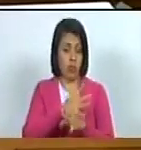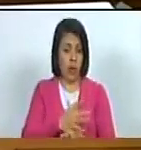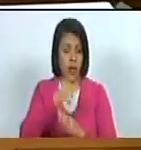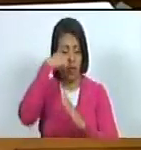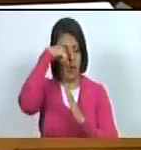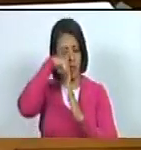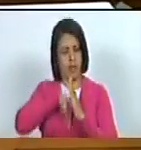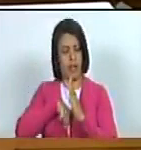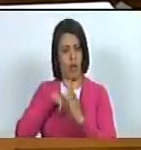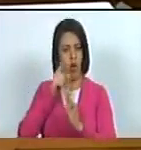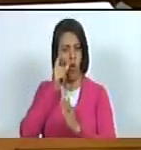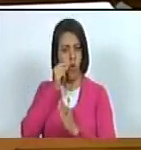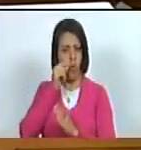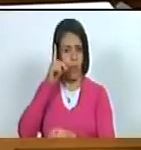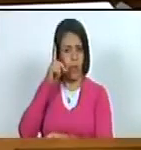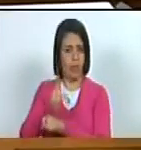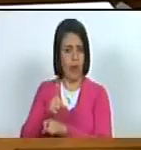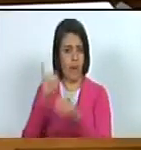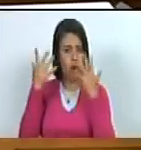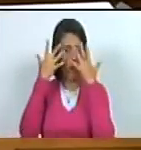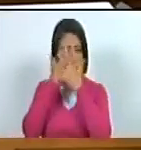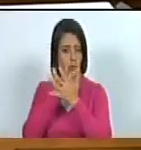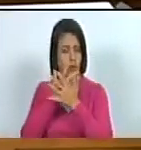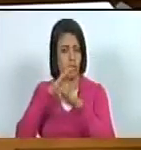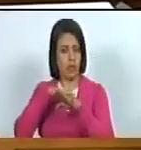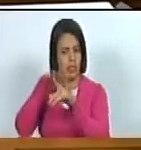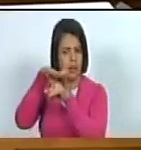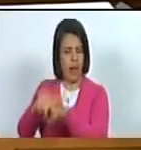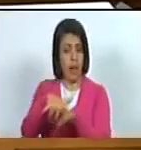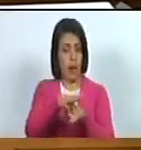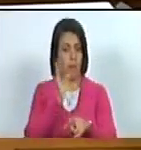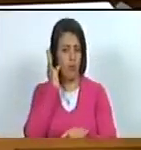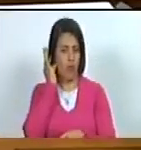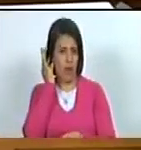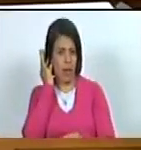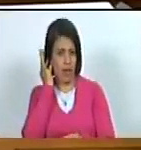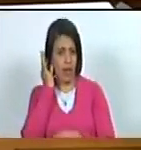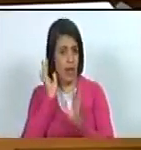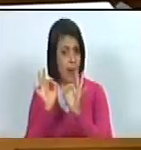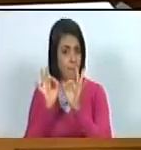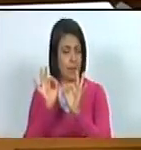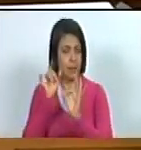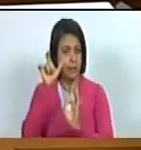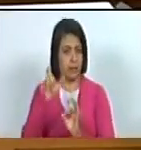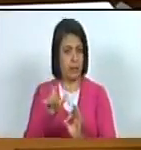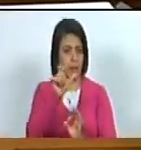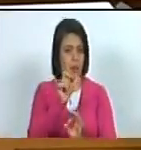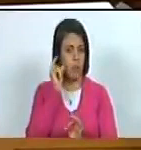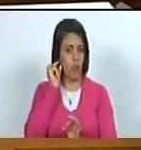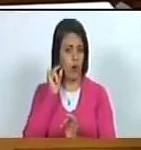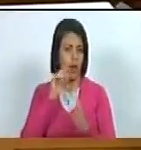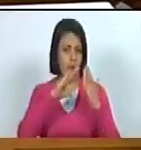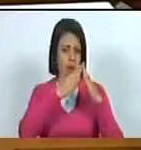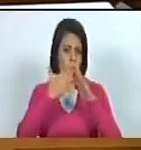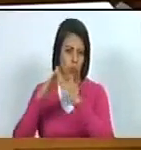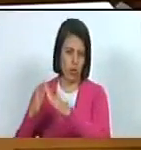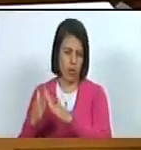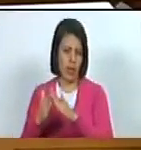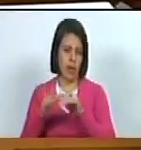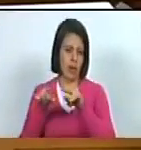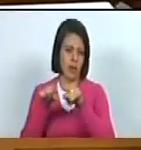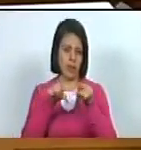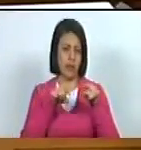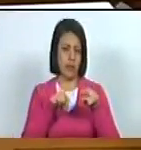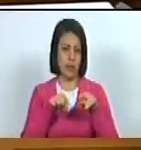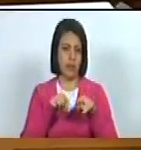para que este señor tenga esa compulsión a humillar a las mujeres especialmente a las mujeres populares y especialmente